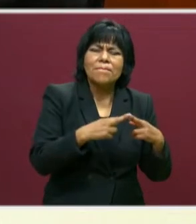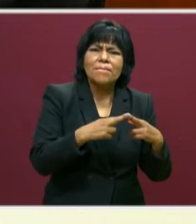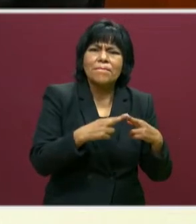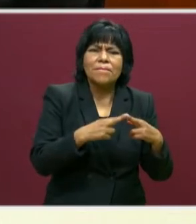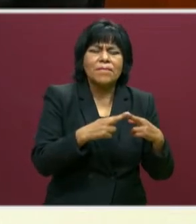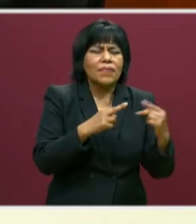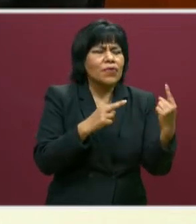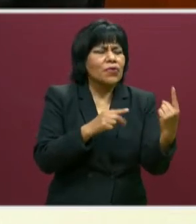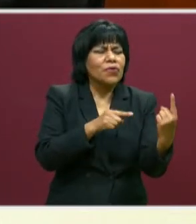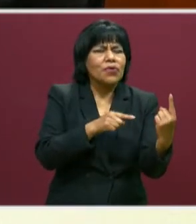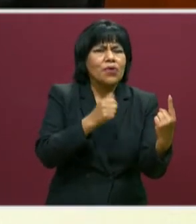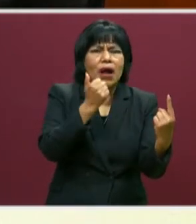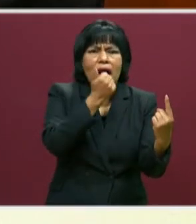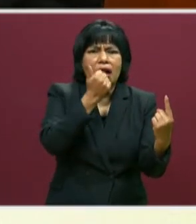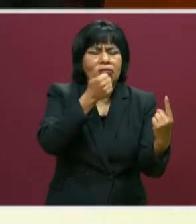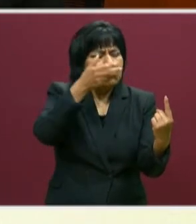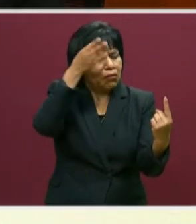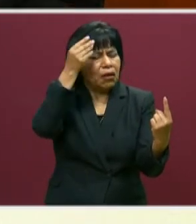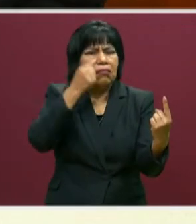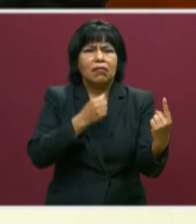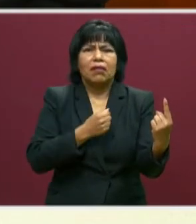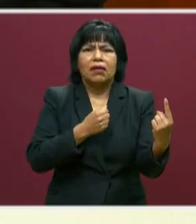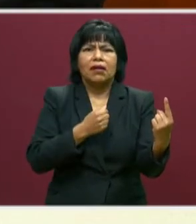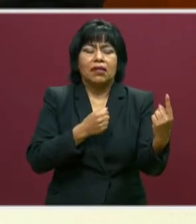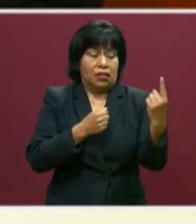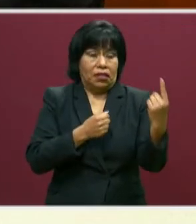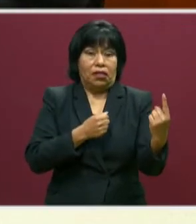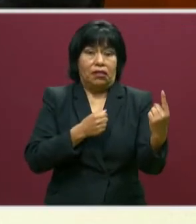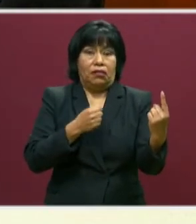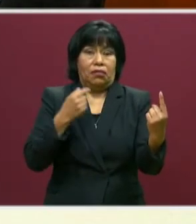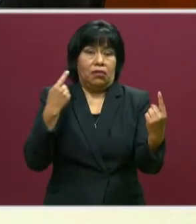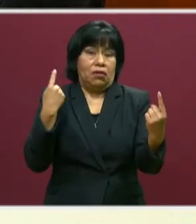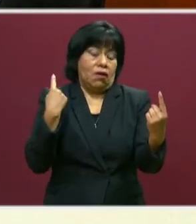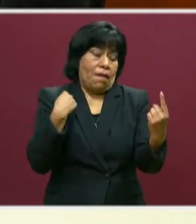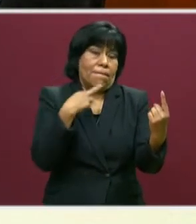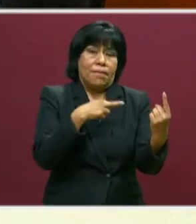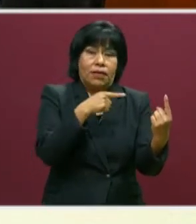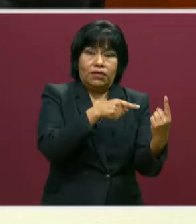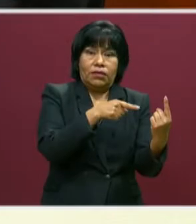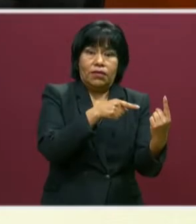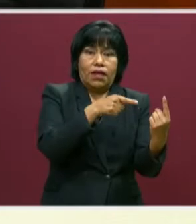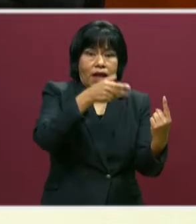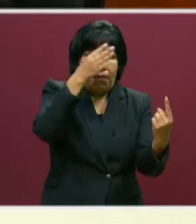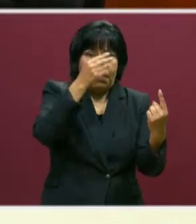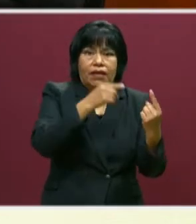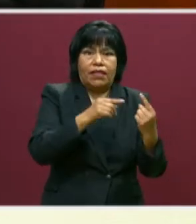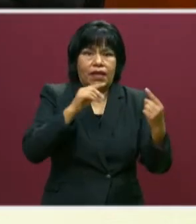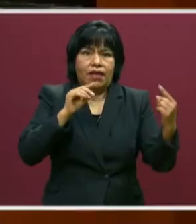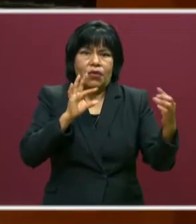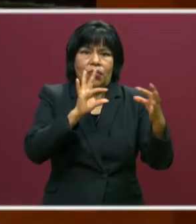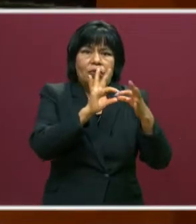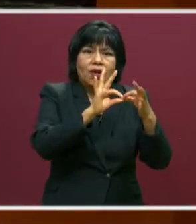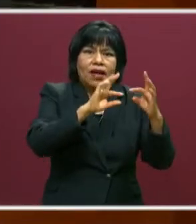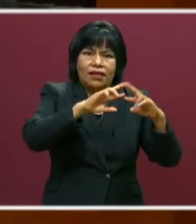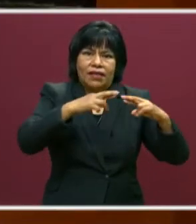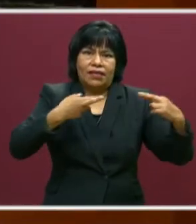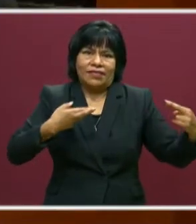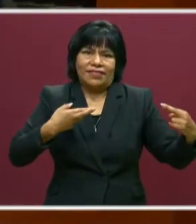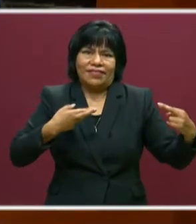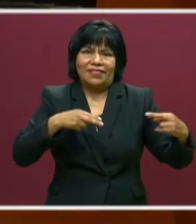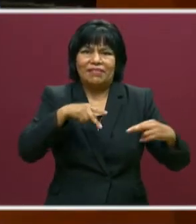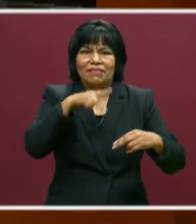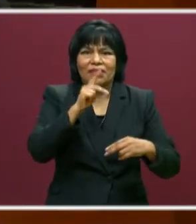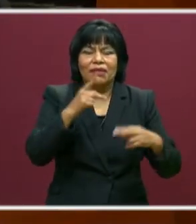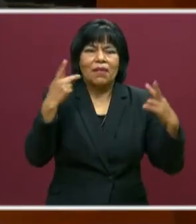alumno y el alumno del maestro. Y aprendemos juntos a descubrir el mundo en una relación. Pero el maestro